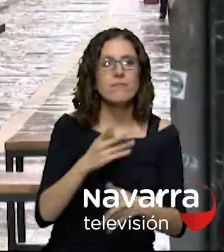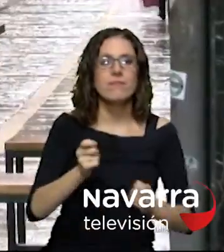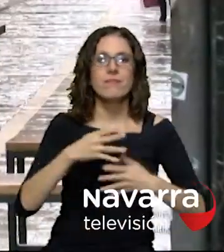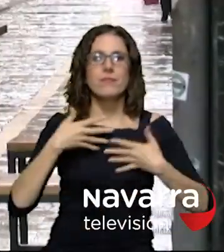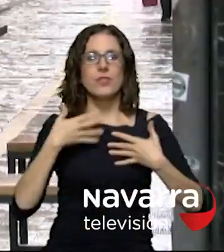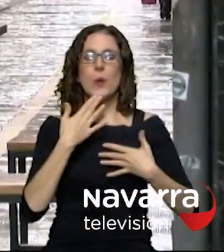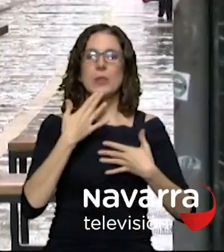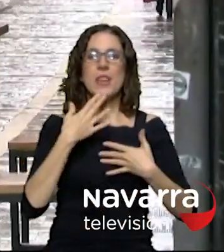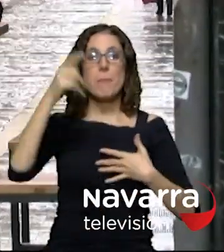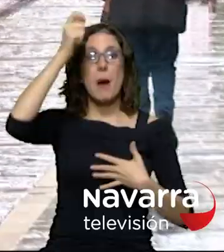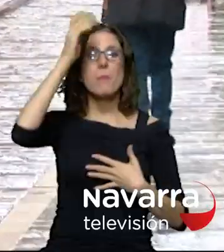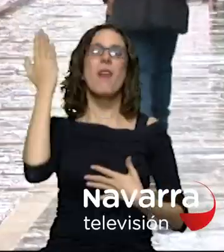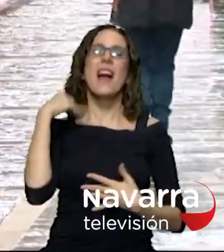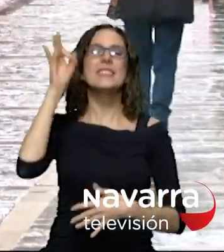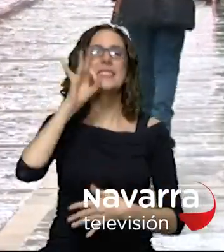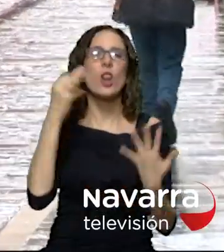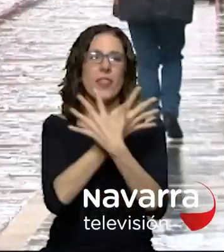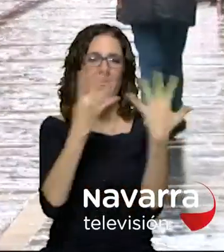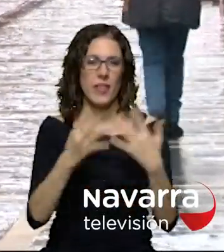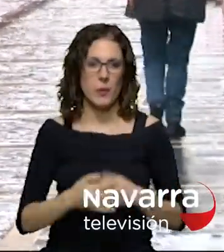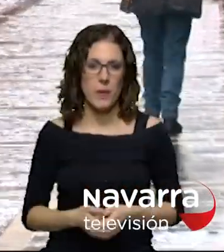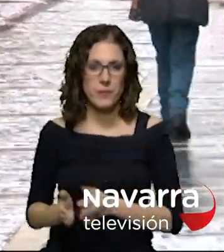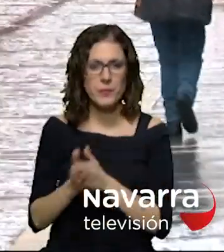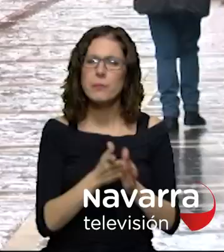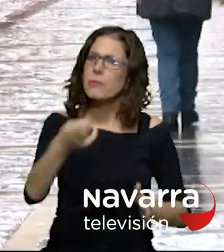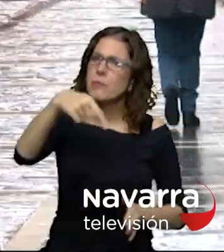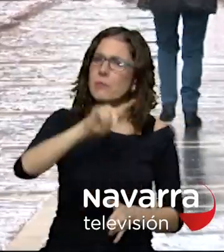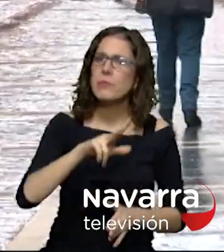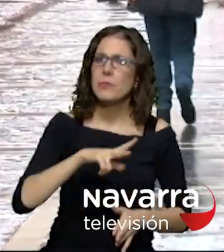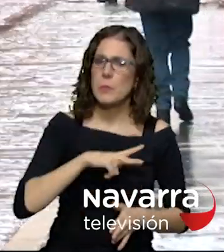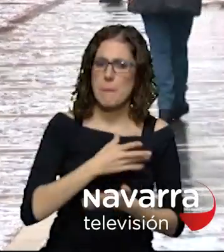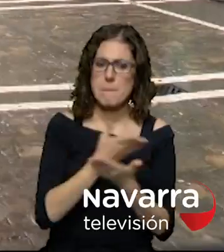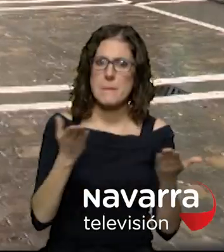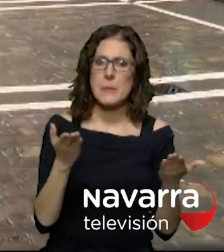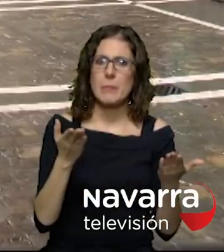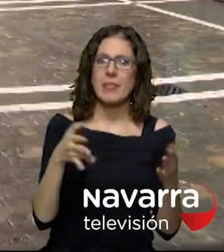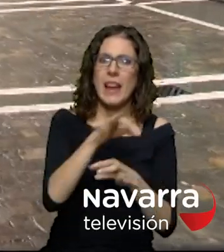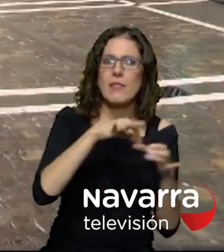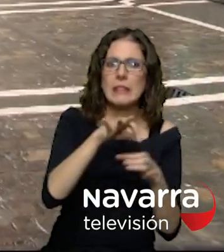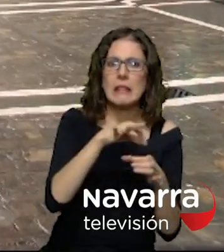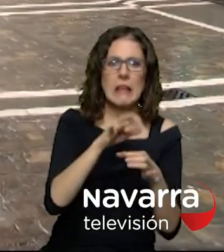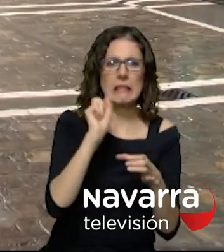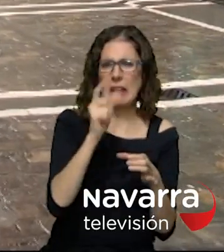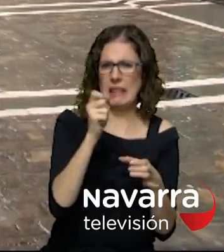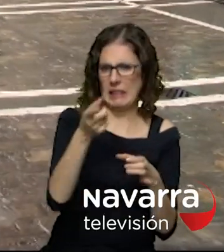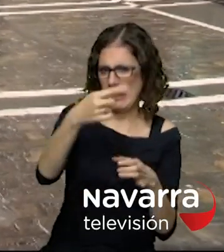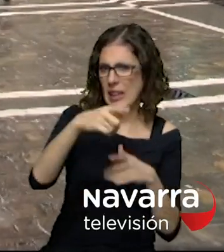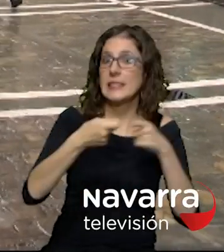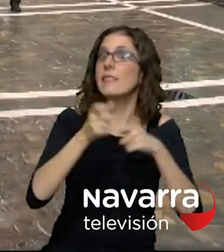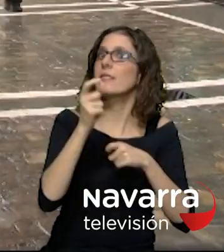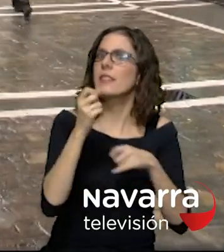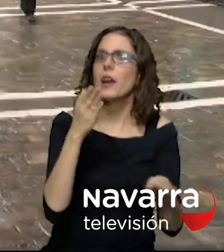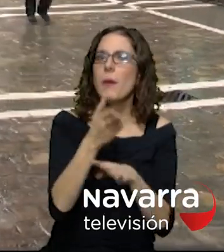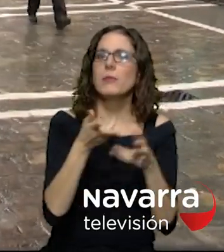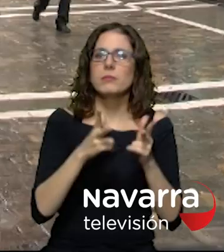alguna vez se han sentado en su típica cafetería o comercio y se han preguntado qué pasaría o de qué se hablaría ahí hace 100 años